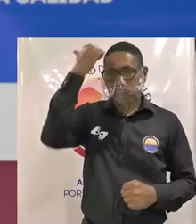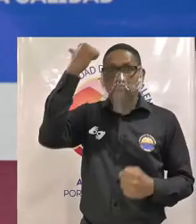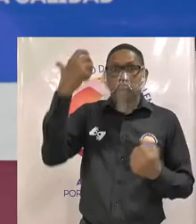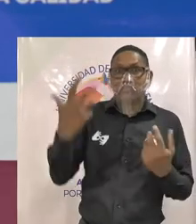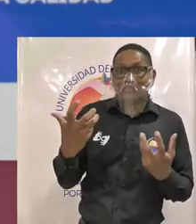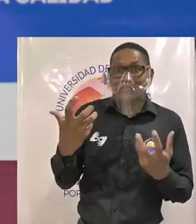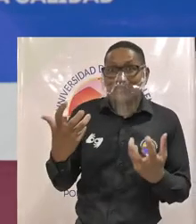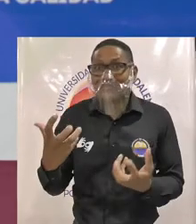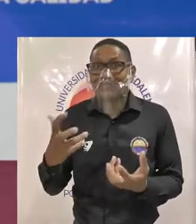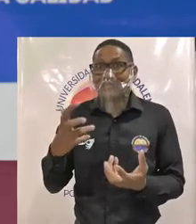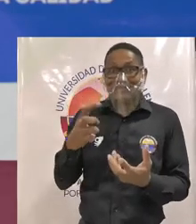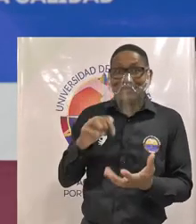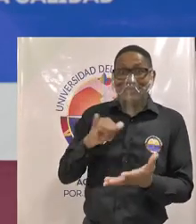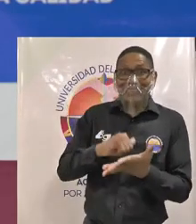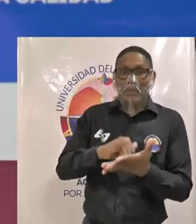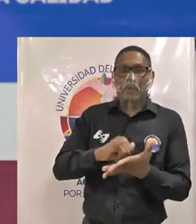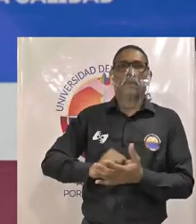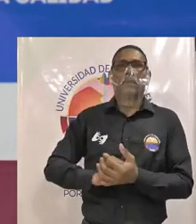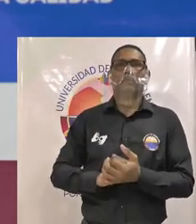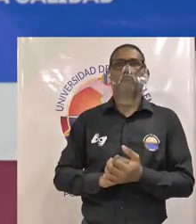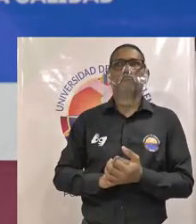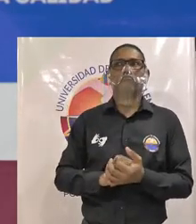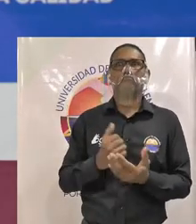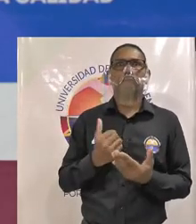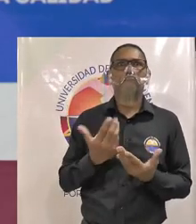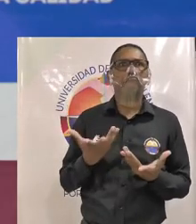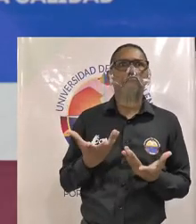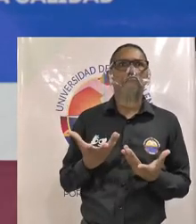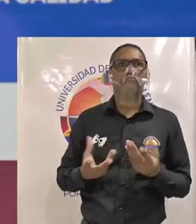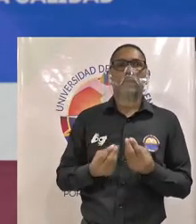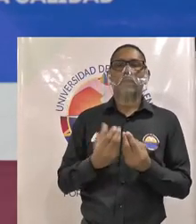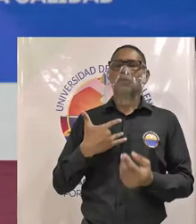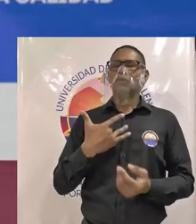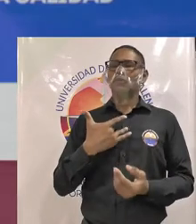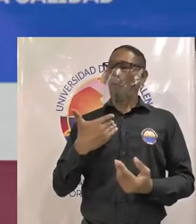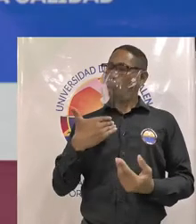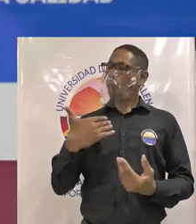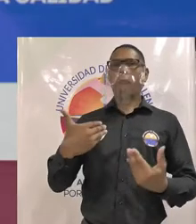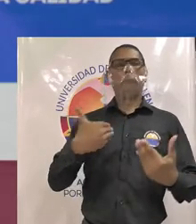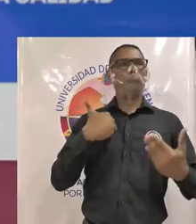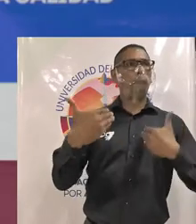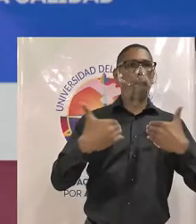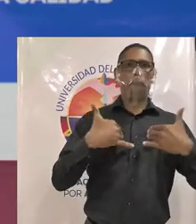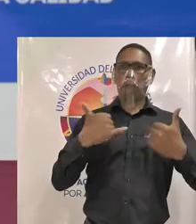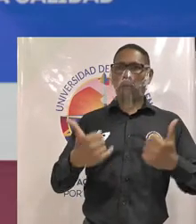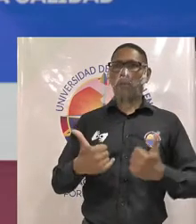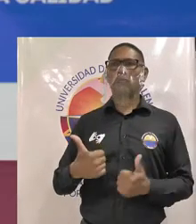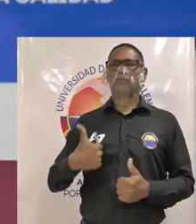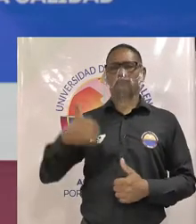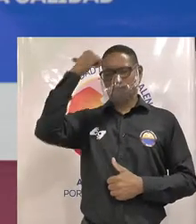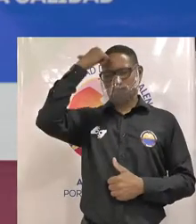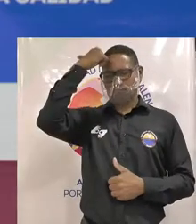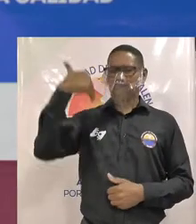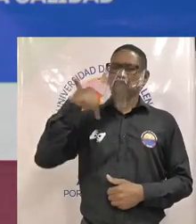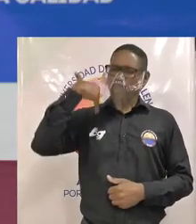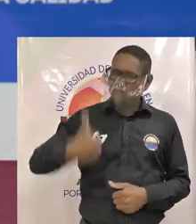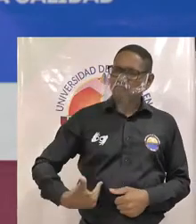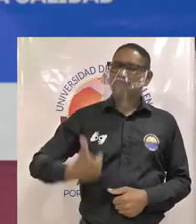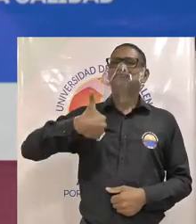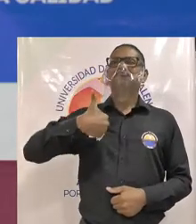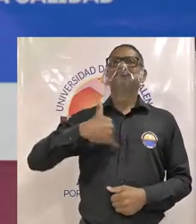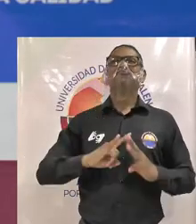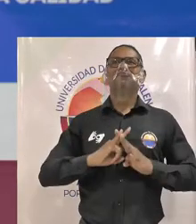y que nos nos darían digamos como esa satisfacción satisfacción de ser profesores de